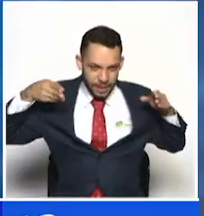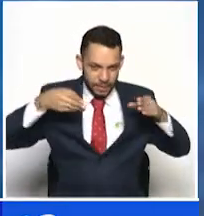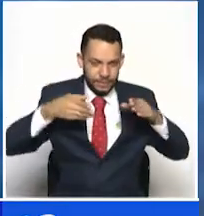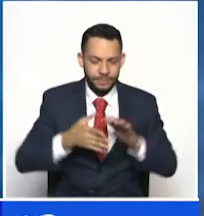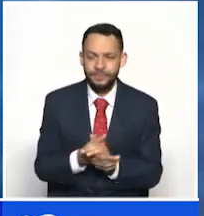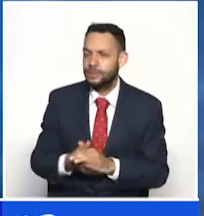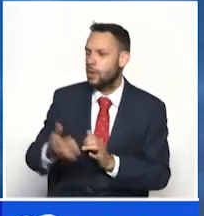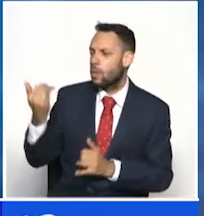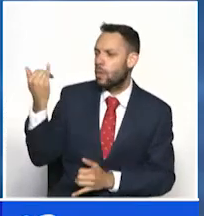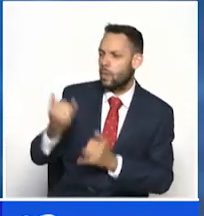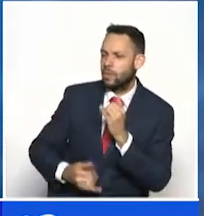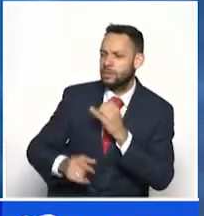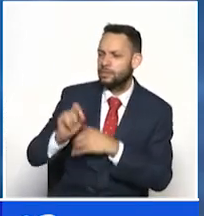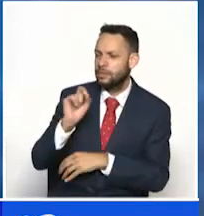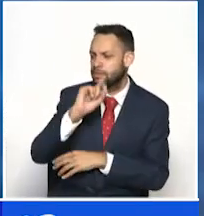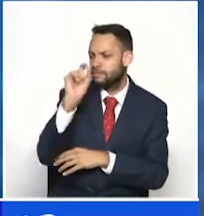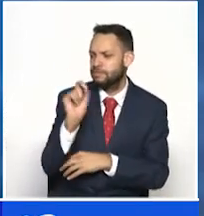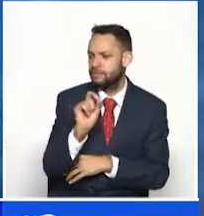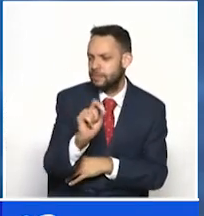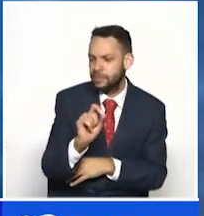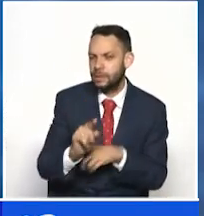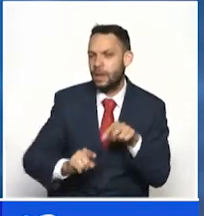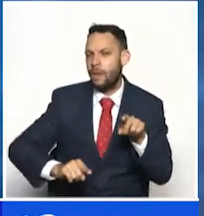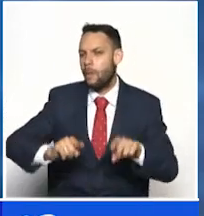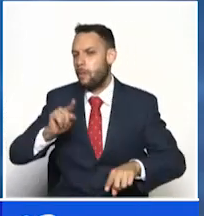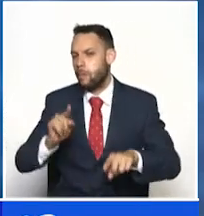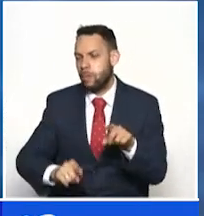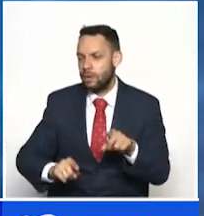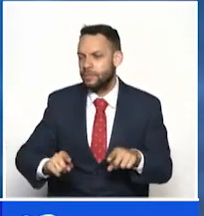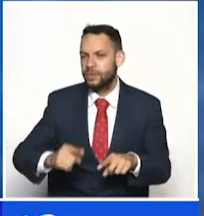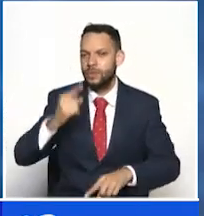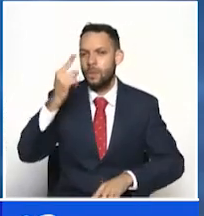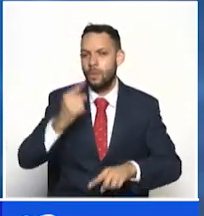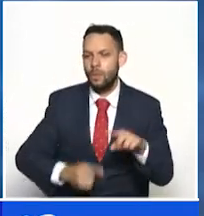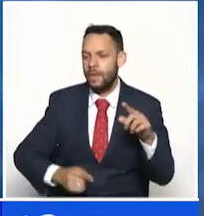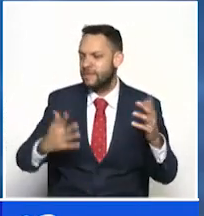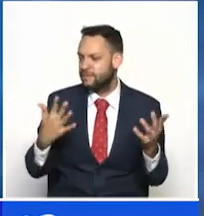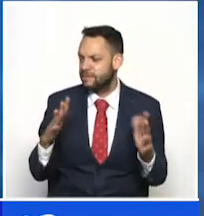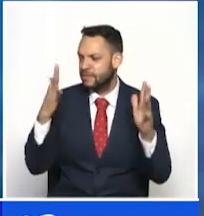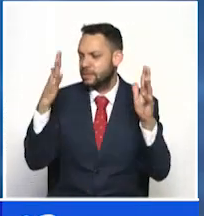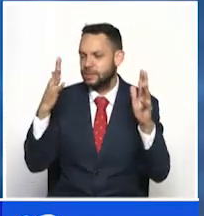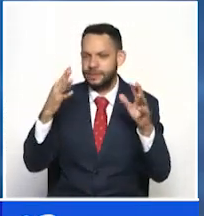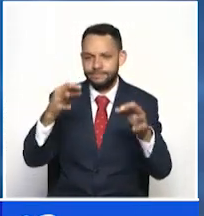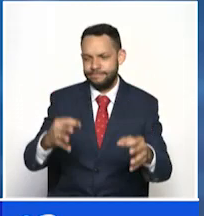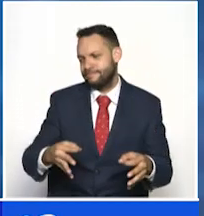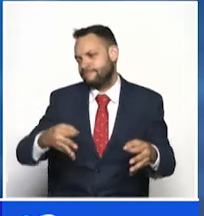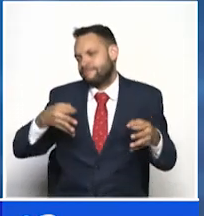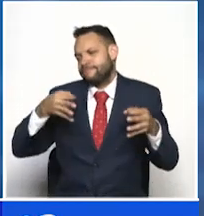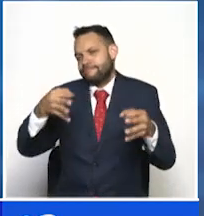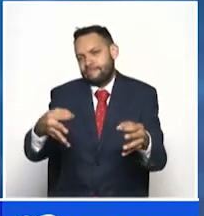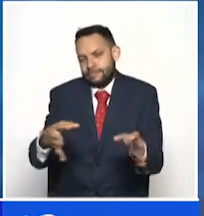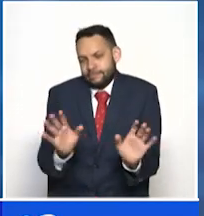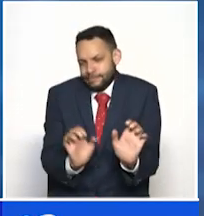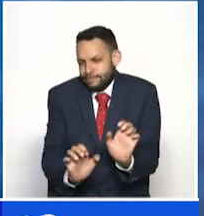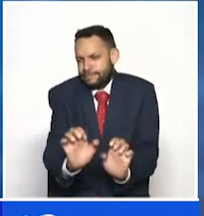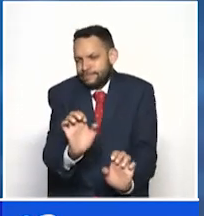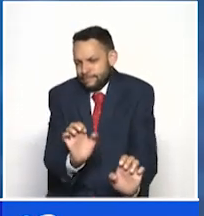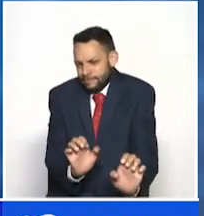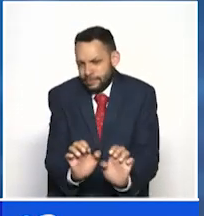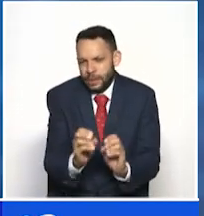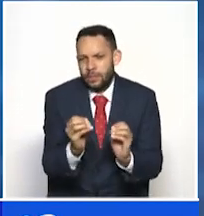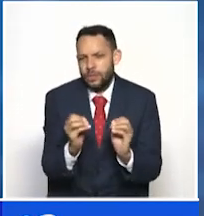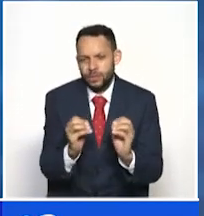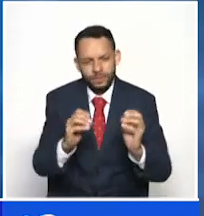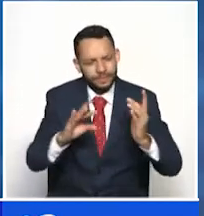Por último, se habla también de alguna cancelación de eventos, se van a cancelar algunos eventos, pues, obviamente para evitar aglomeraciones.